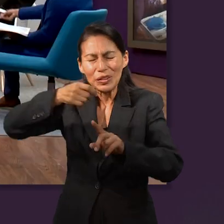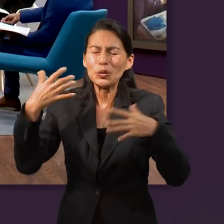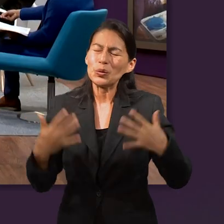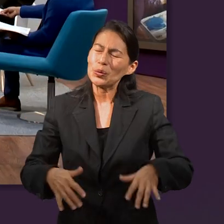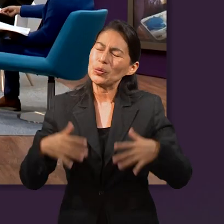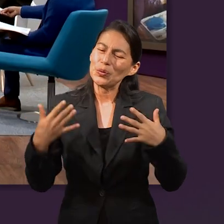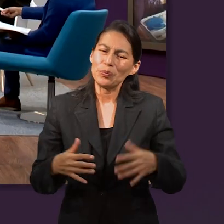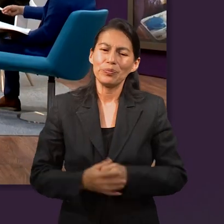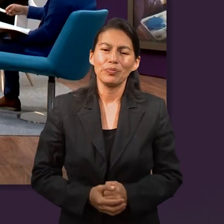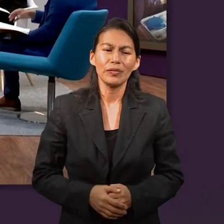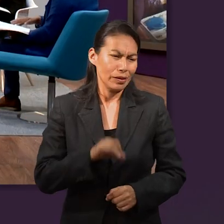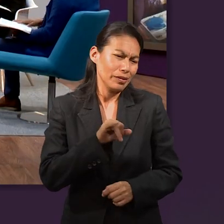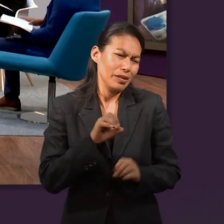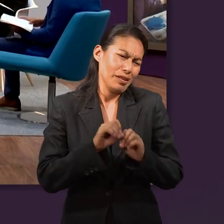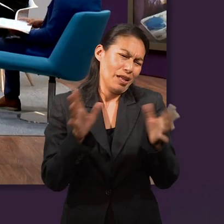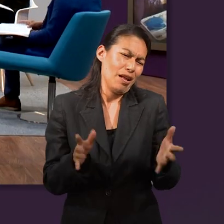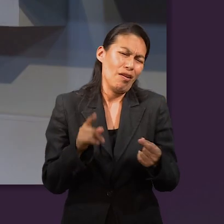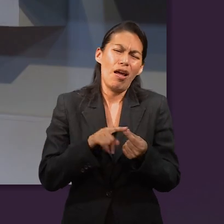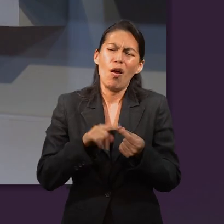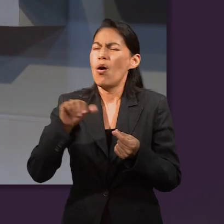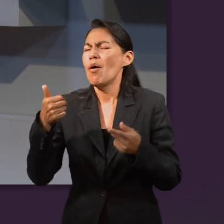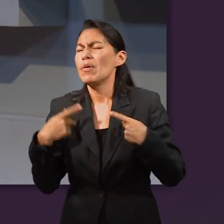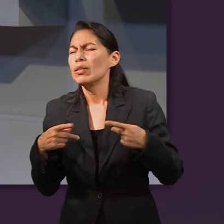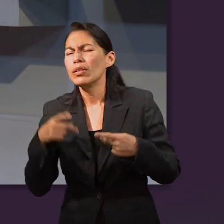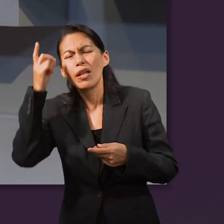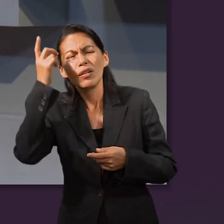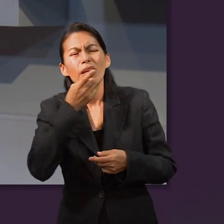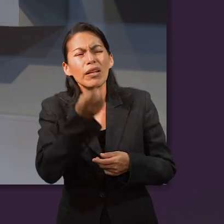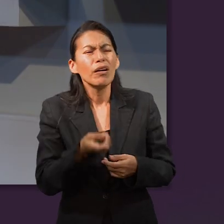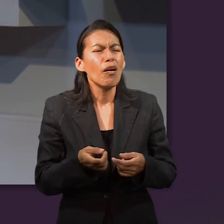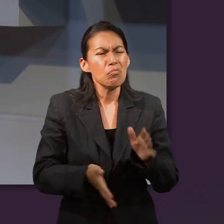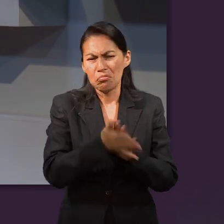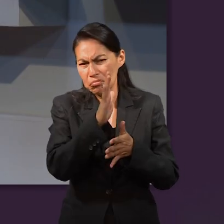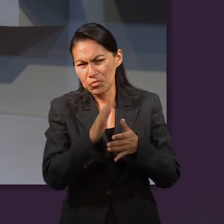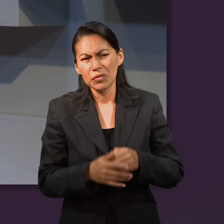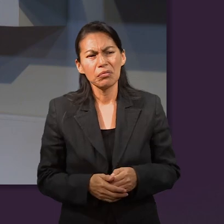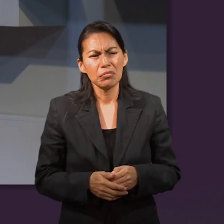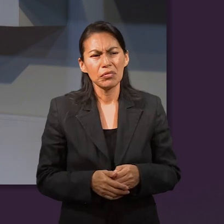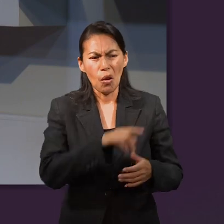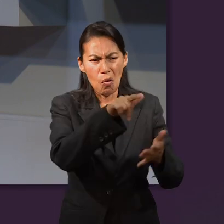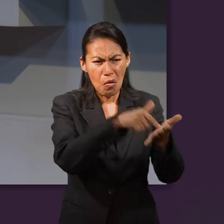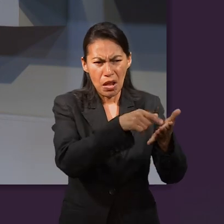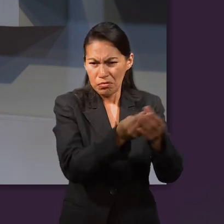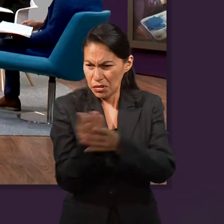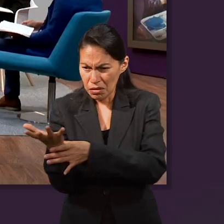bendición de Él. Claro. ¿A qué personaje les recuerda que Dios le dijo también que se saliera ya de ahí?